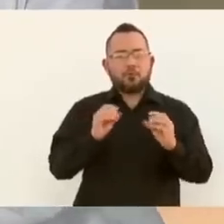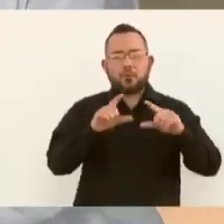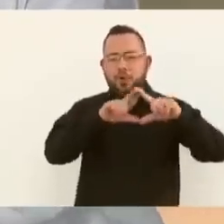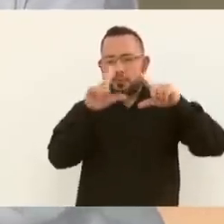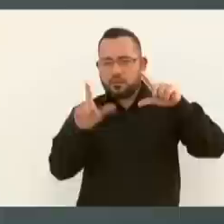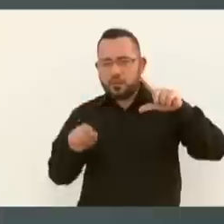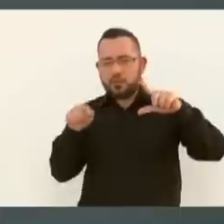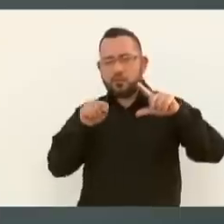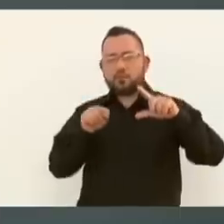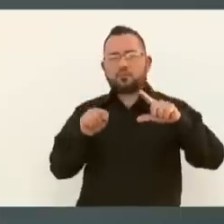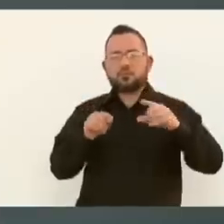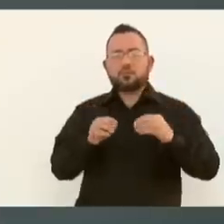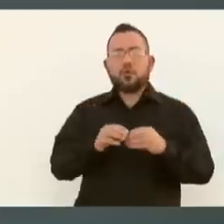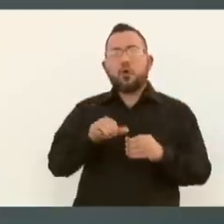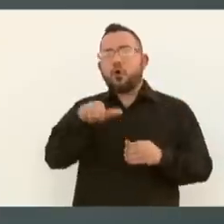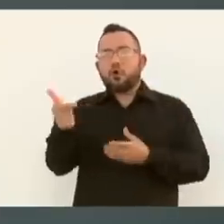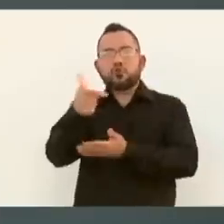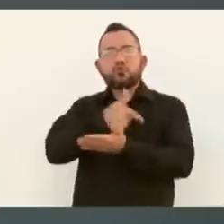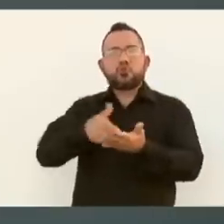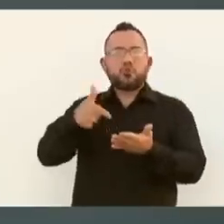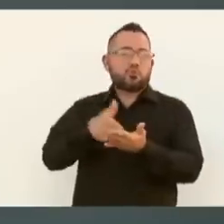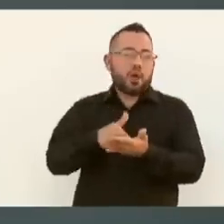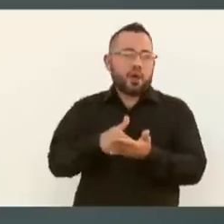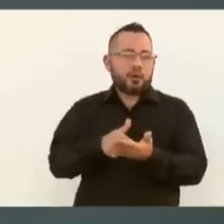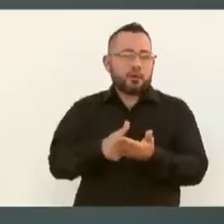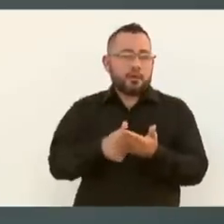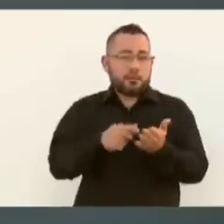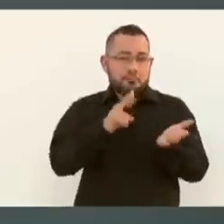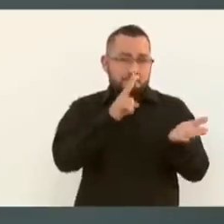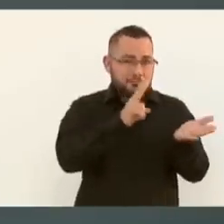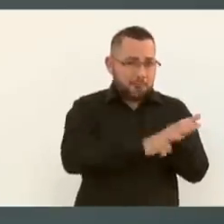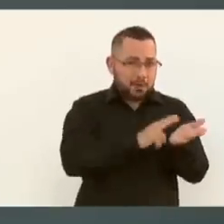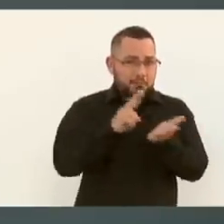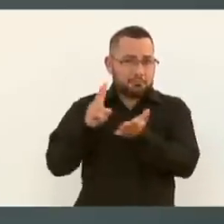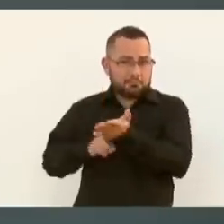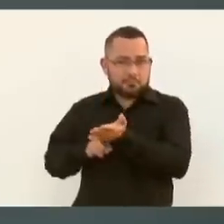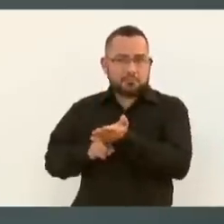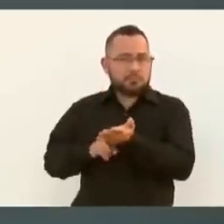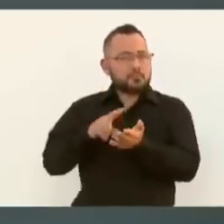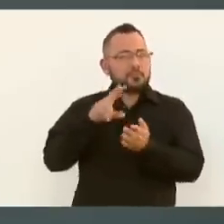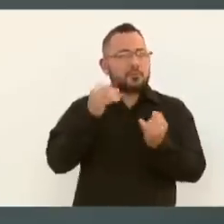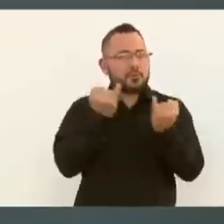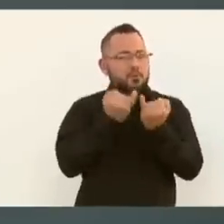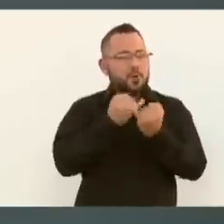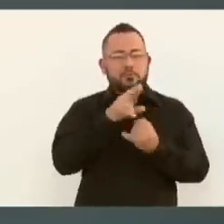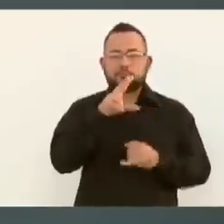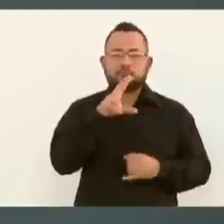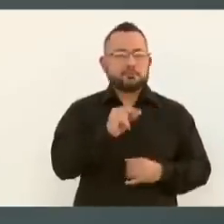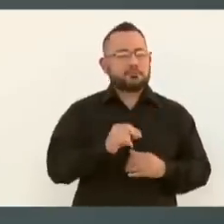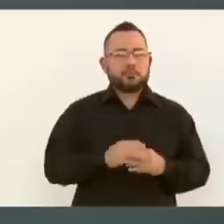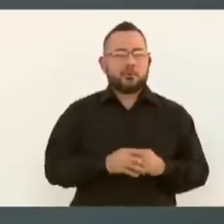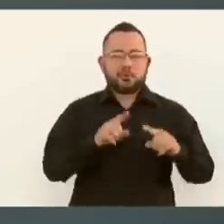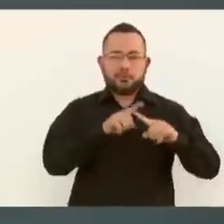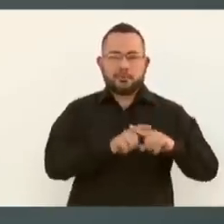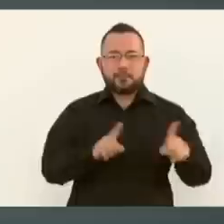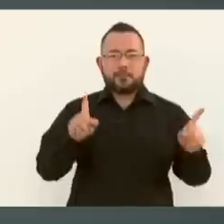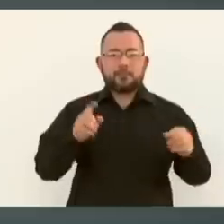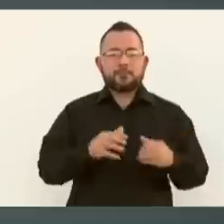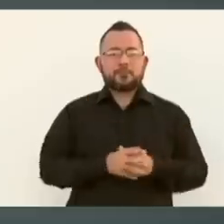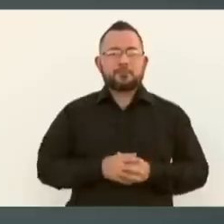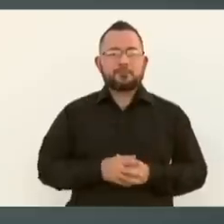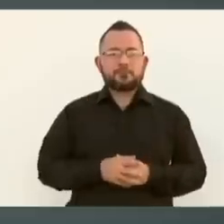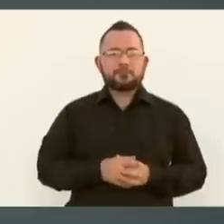o mejor dicho, en otros estados de la República que no están en esta